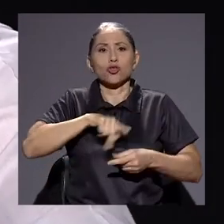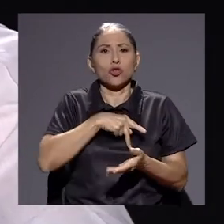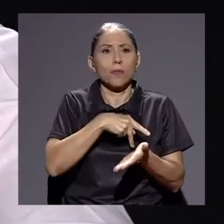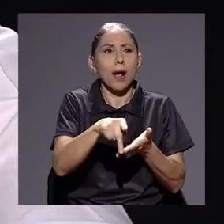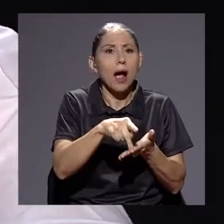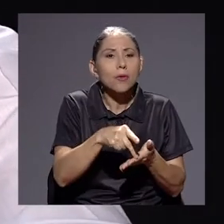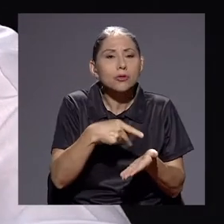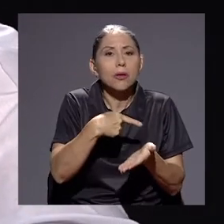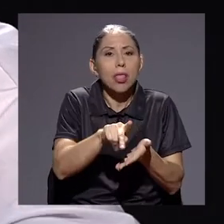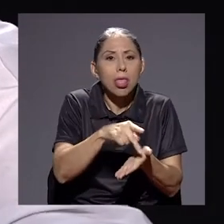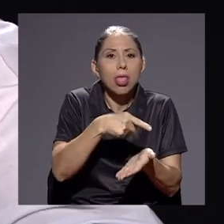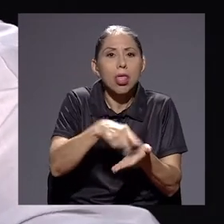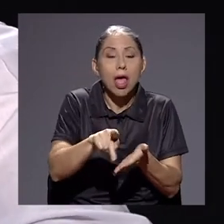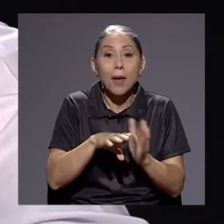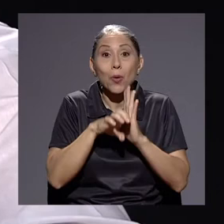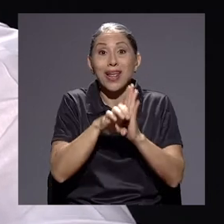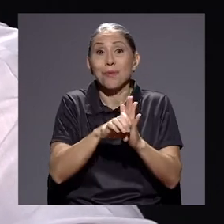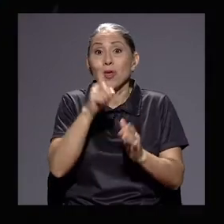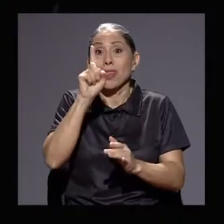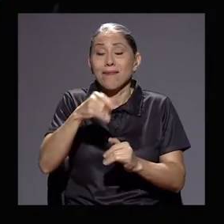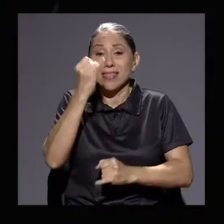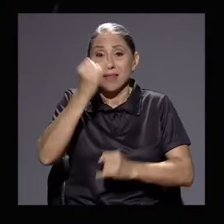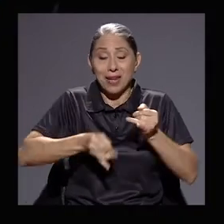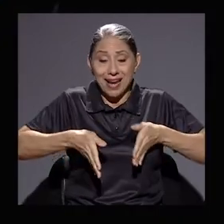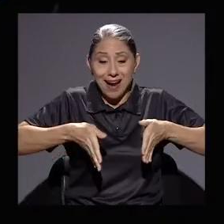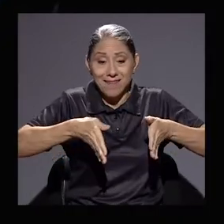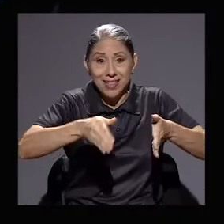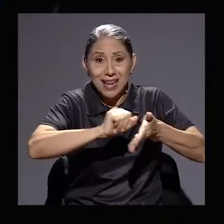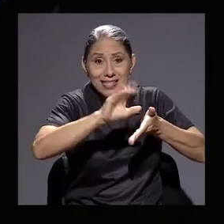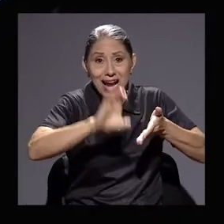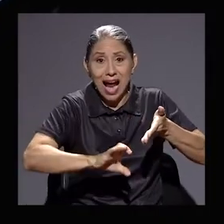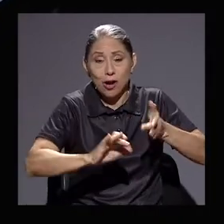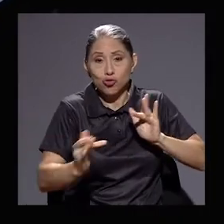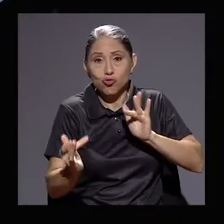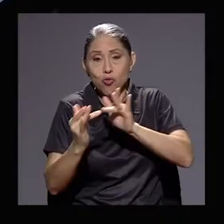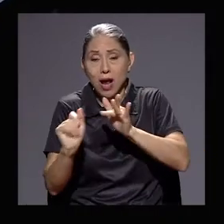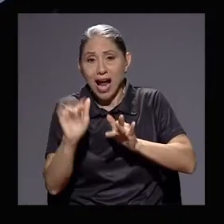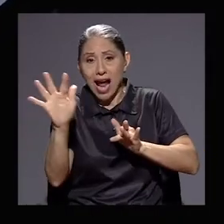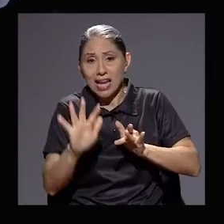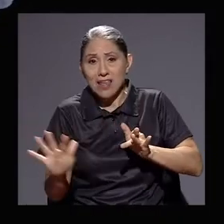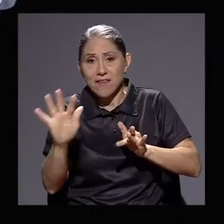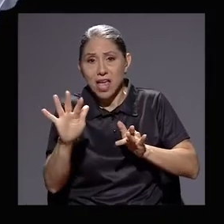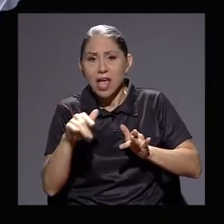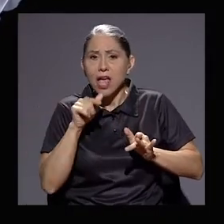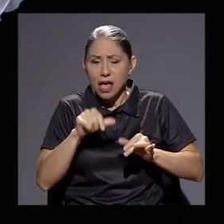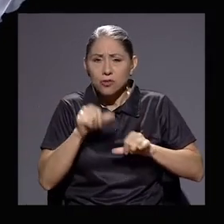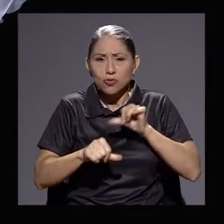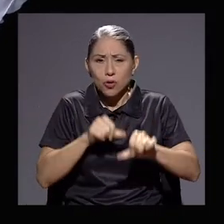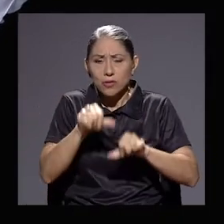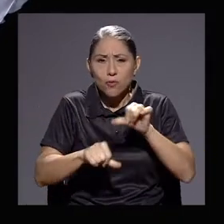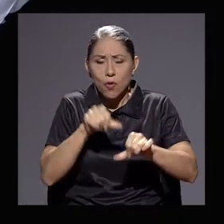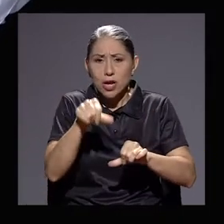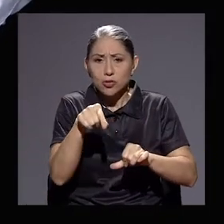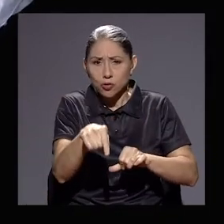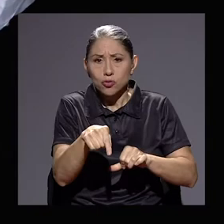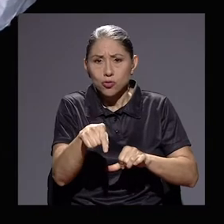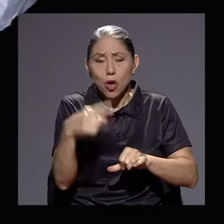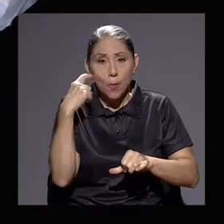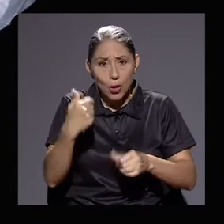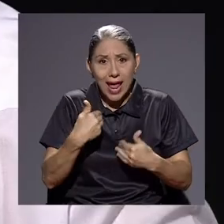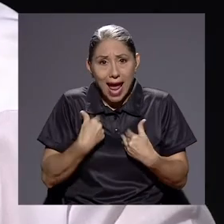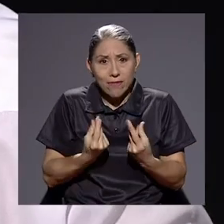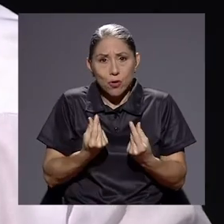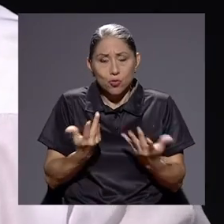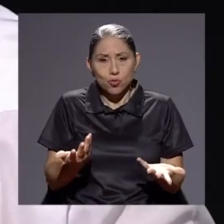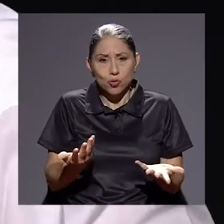hacer la carretera, por ejemplo, que termine toda la parte de San Carlos y que comunique con el Caribe. Esos son esfuerzos, para ponérselo un caso,